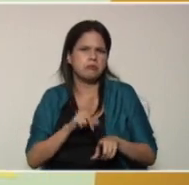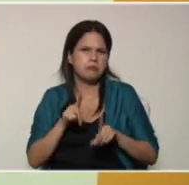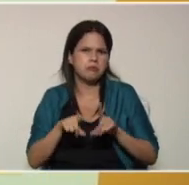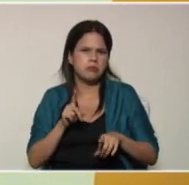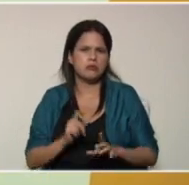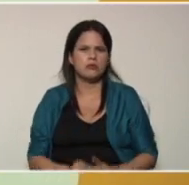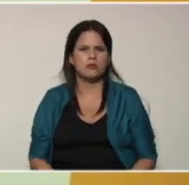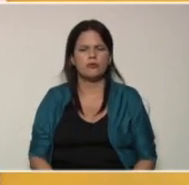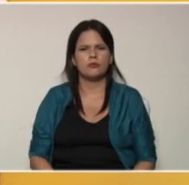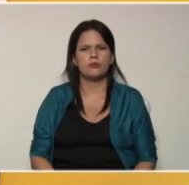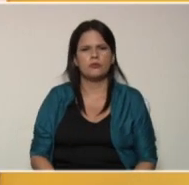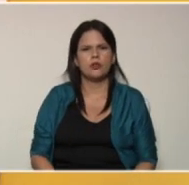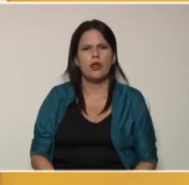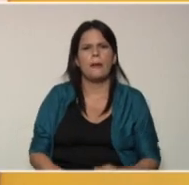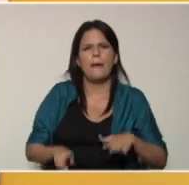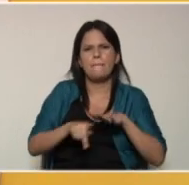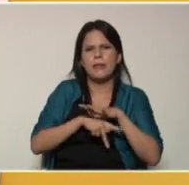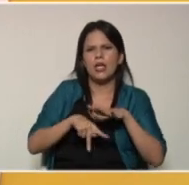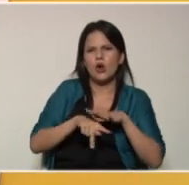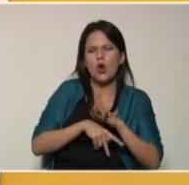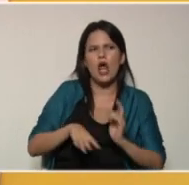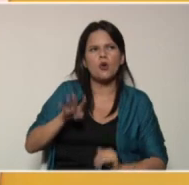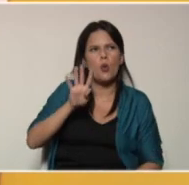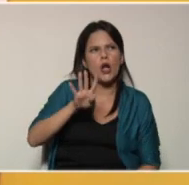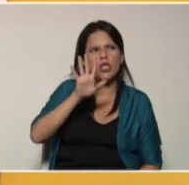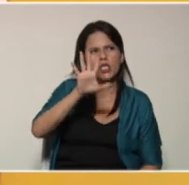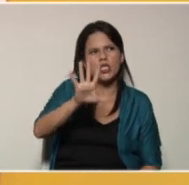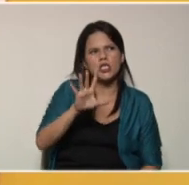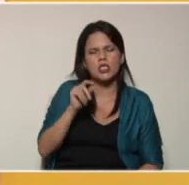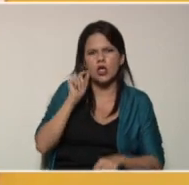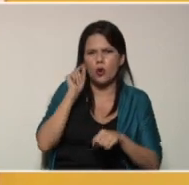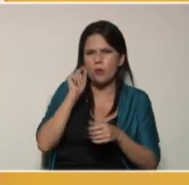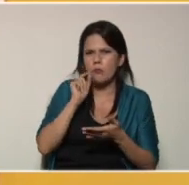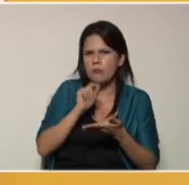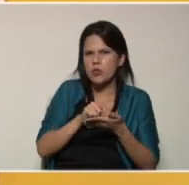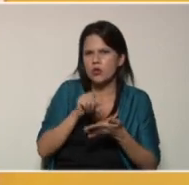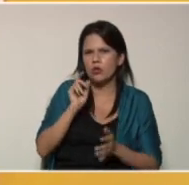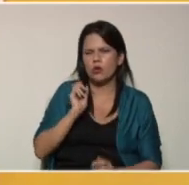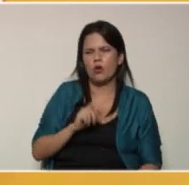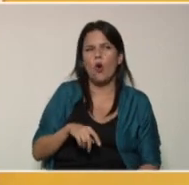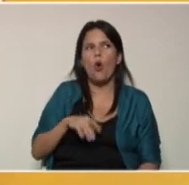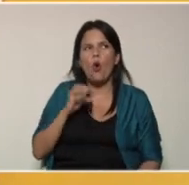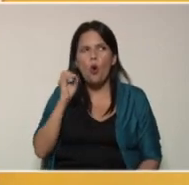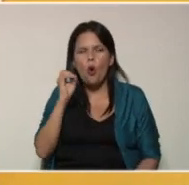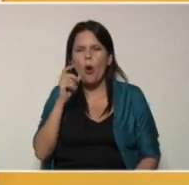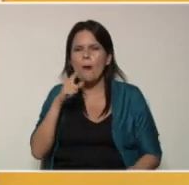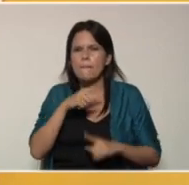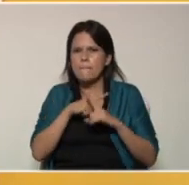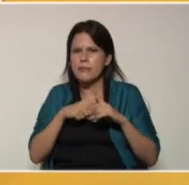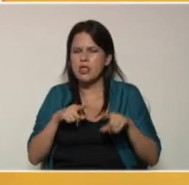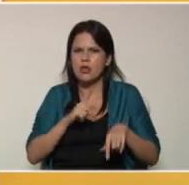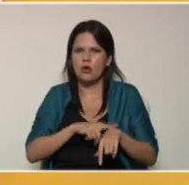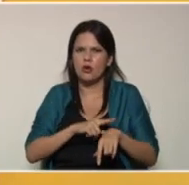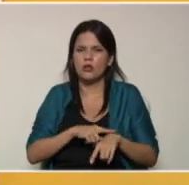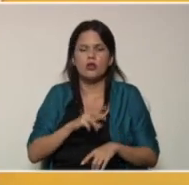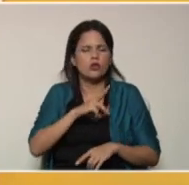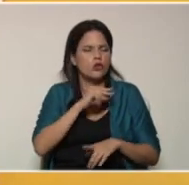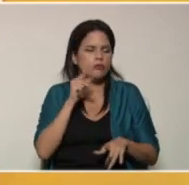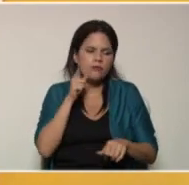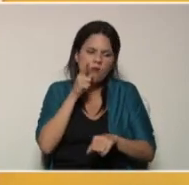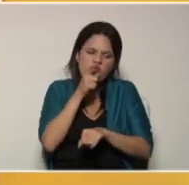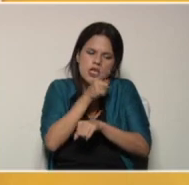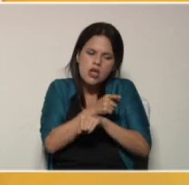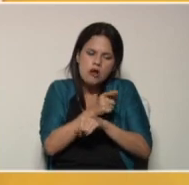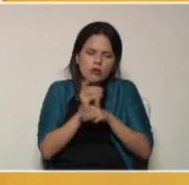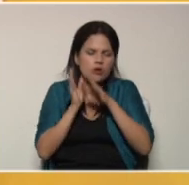etapa preescolar vamos a dar un descanso de 45 minutos o media hora. No obliguemos a los niños a dormir,